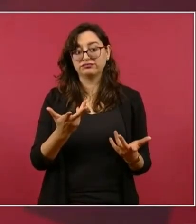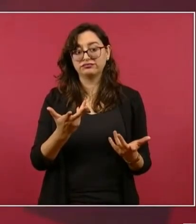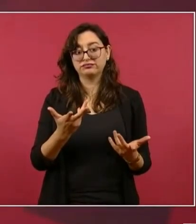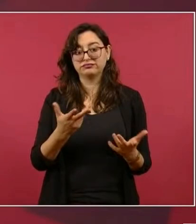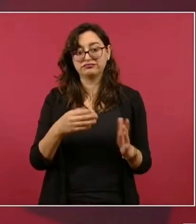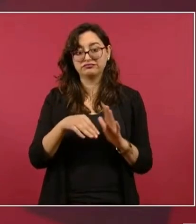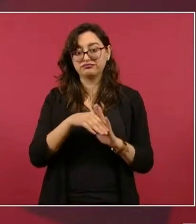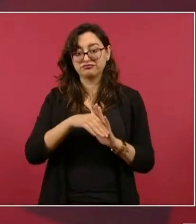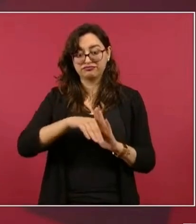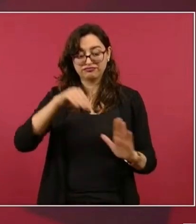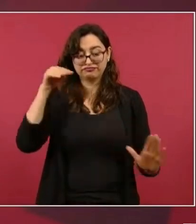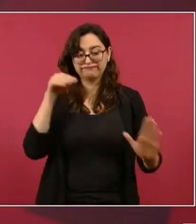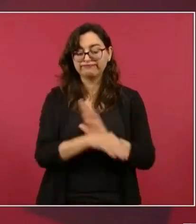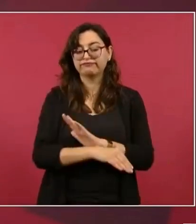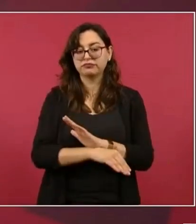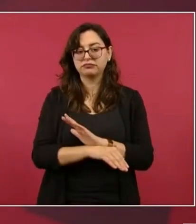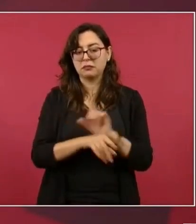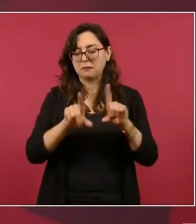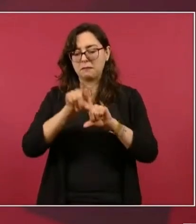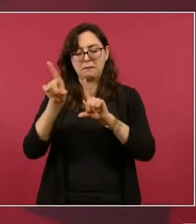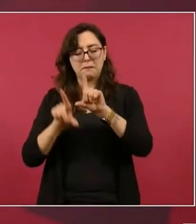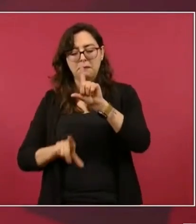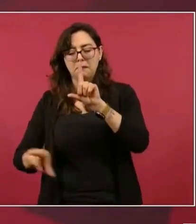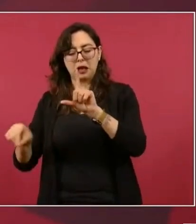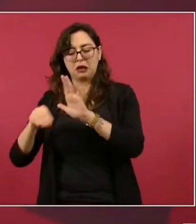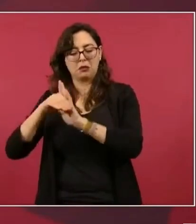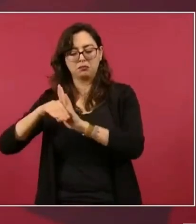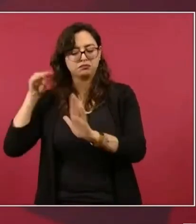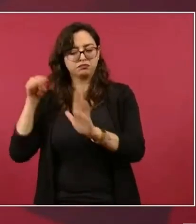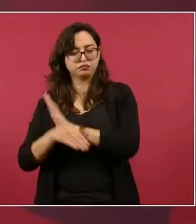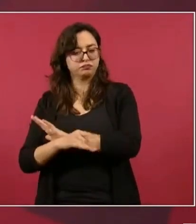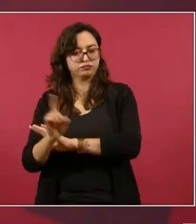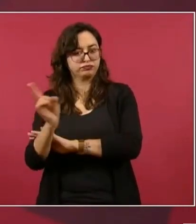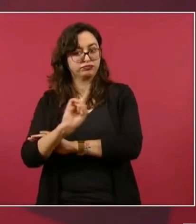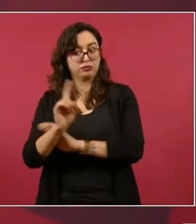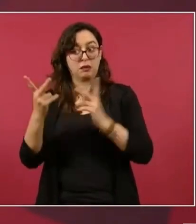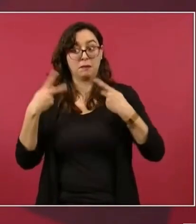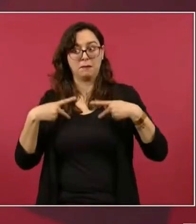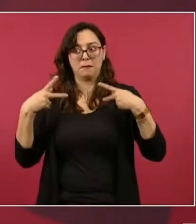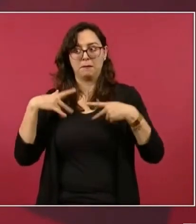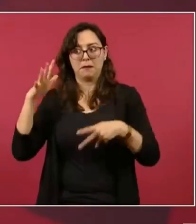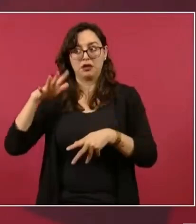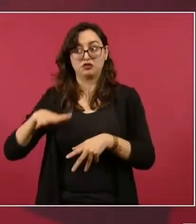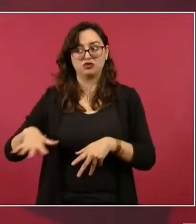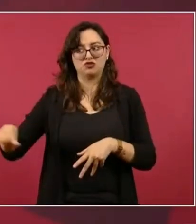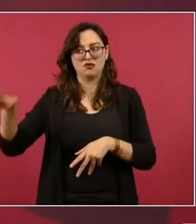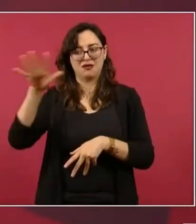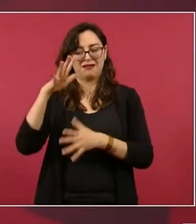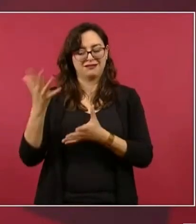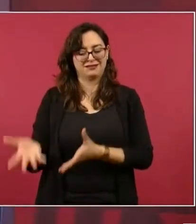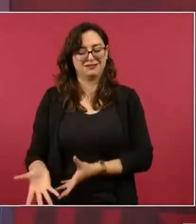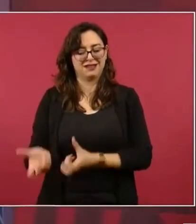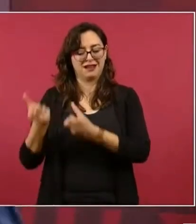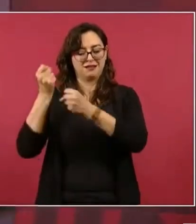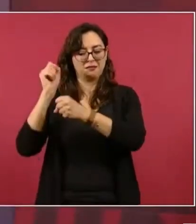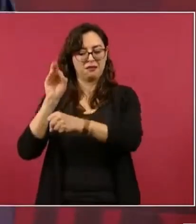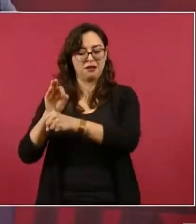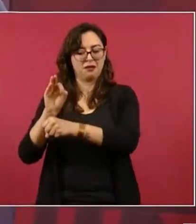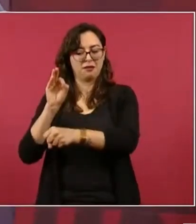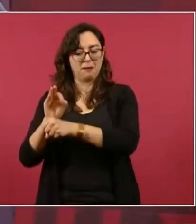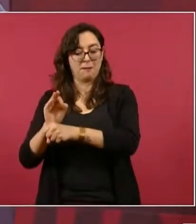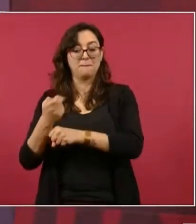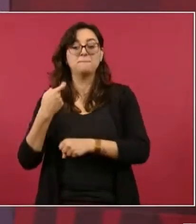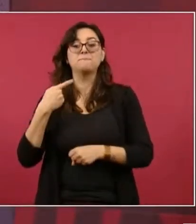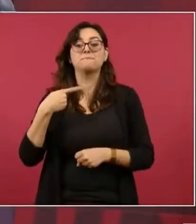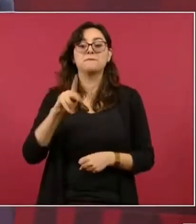no al país porque a México lo salva a su gente sus culturas pero sí